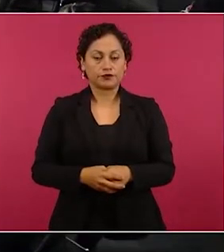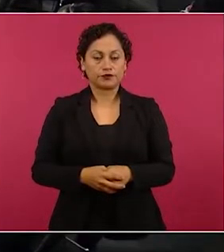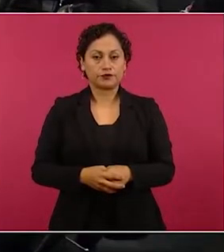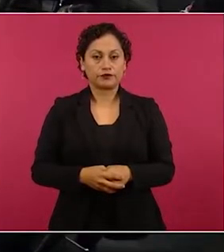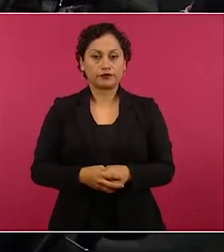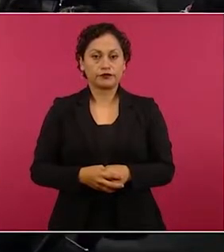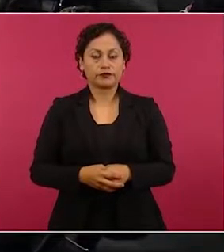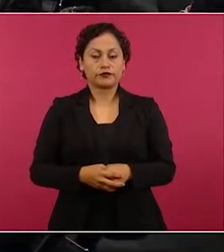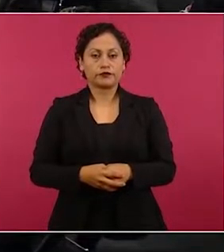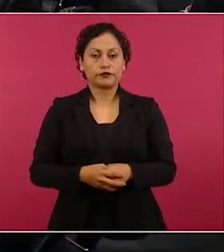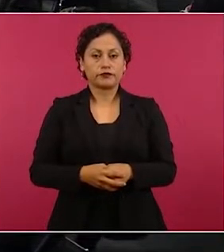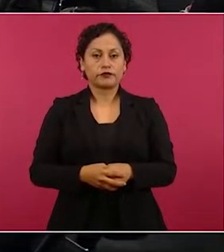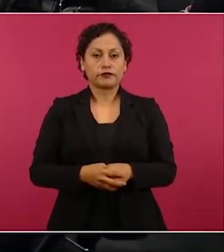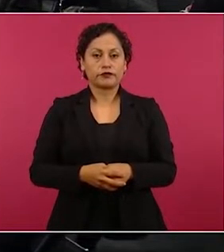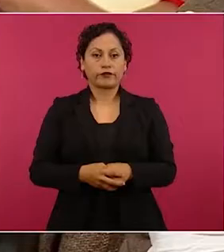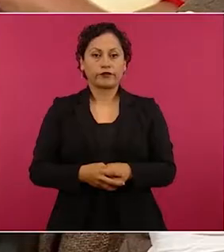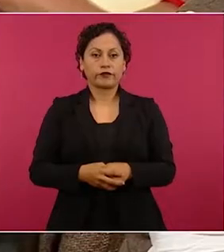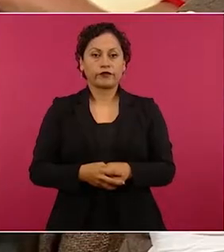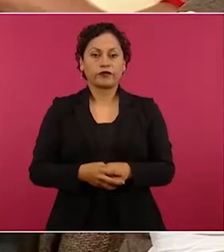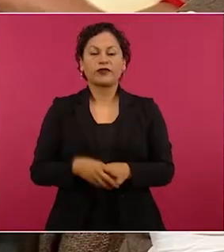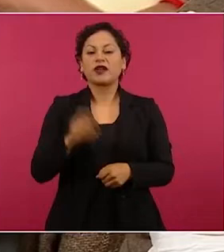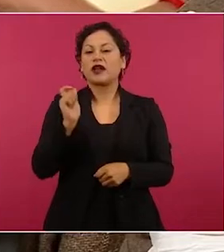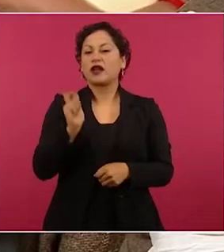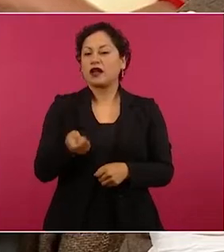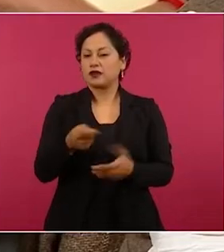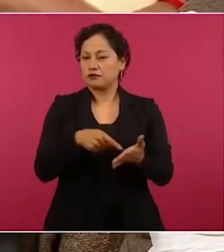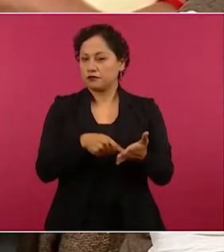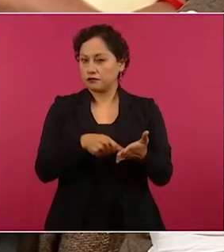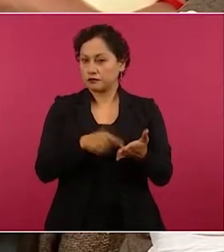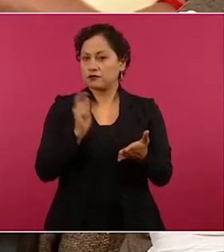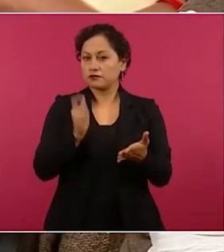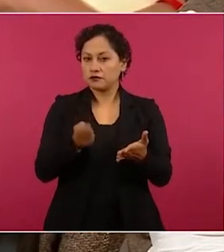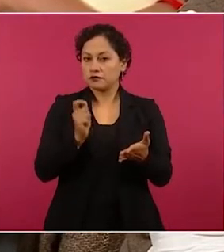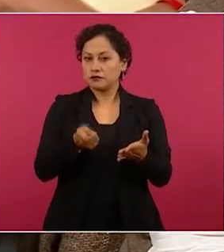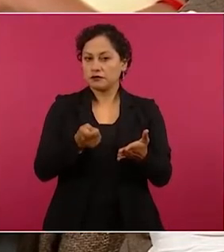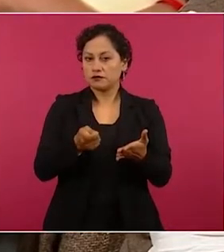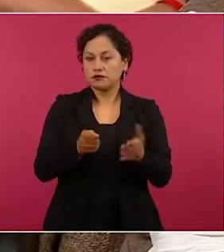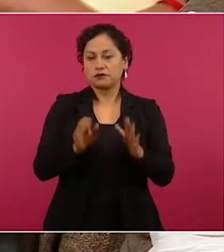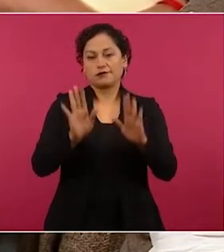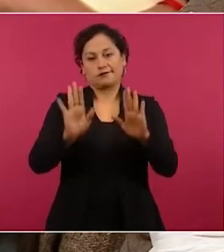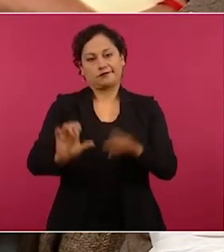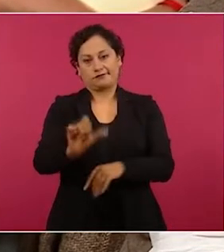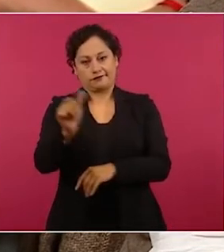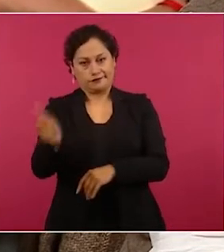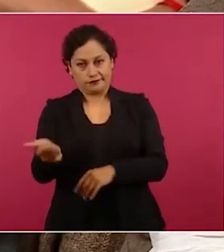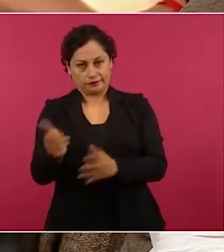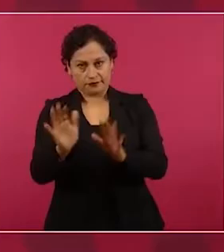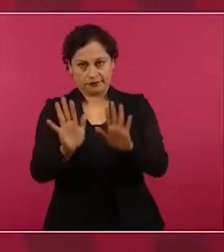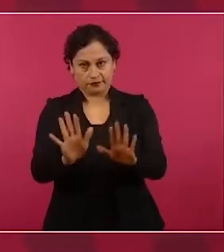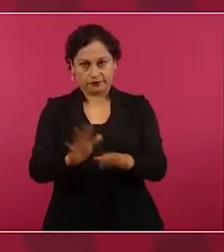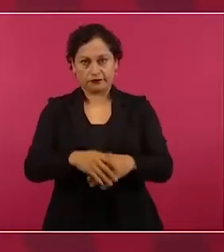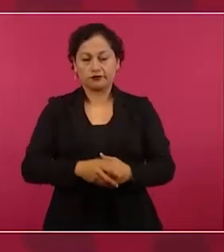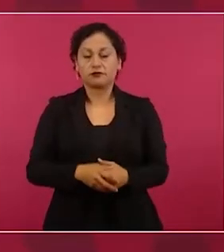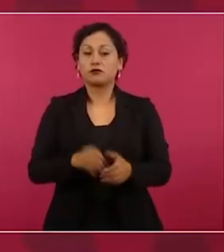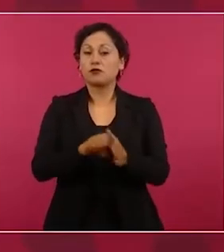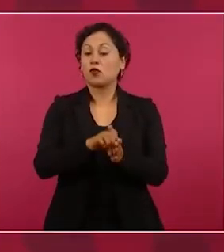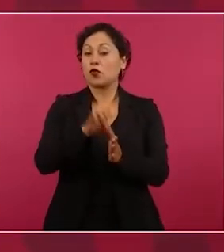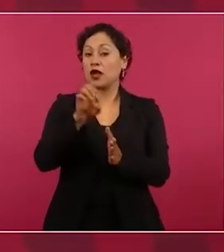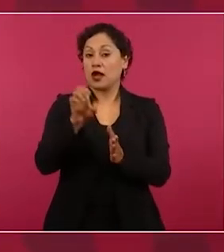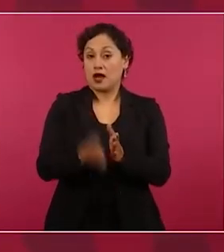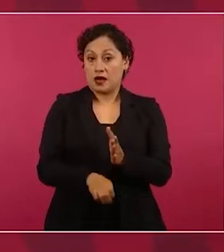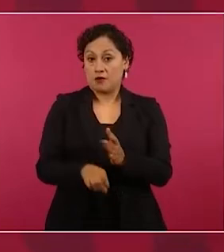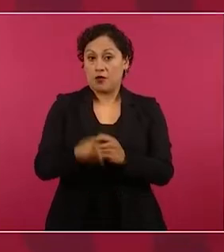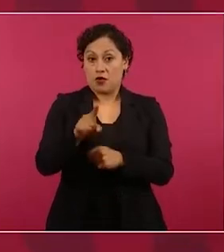y esto no significa, porque eso es lo otro también, querer manchar al